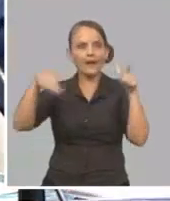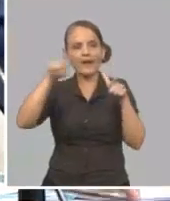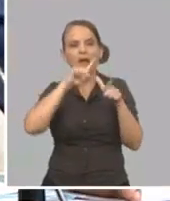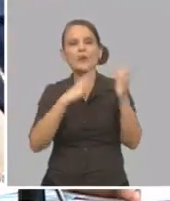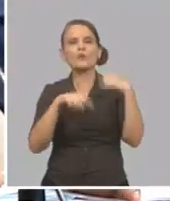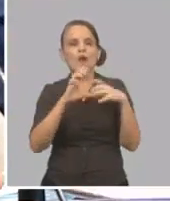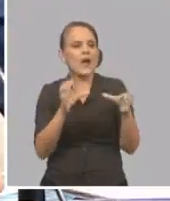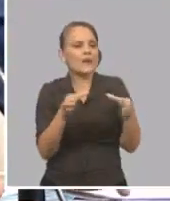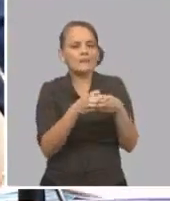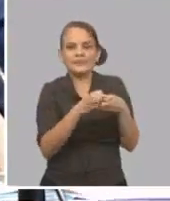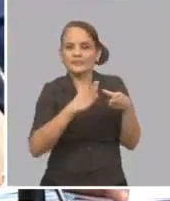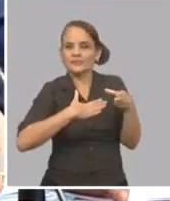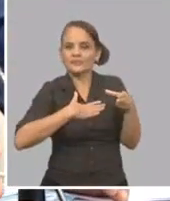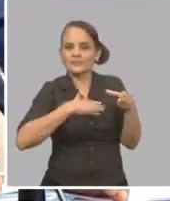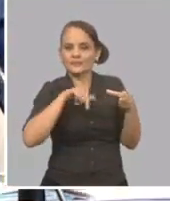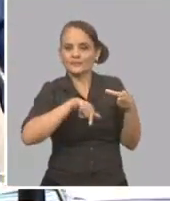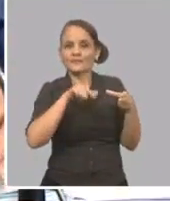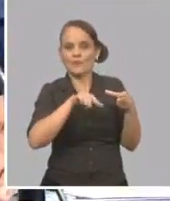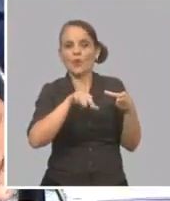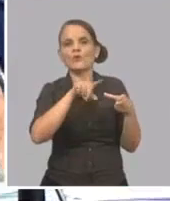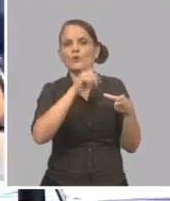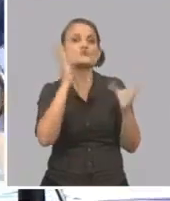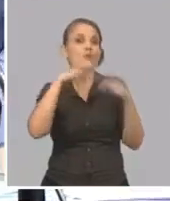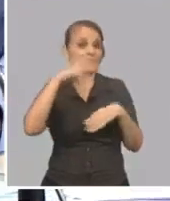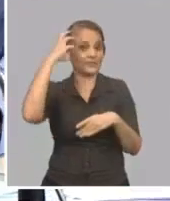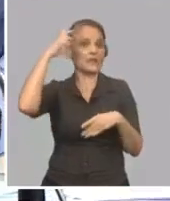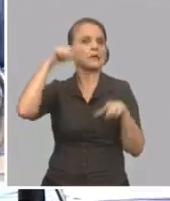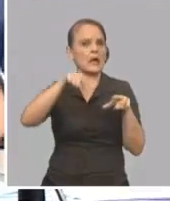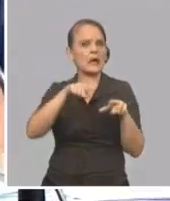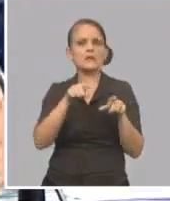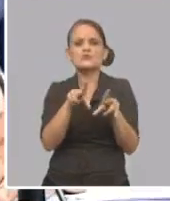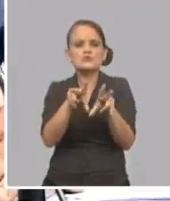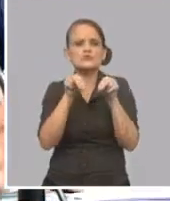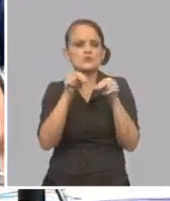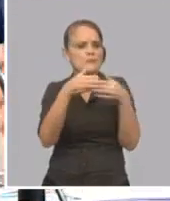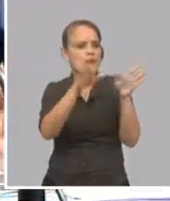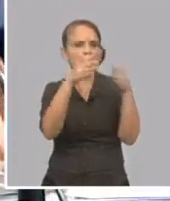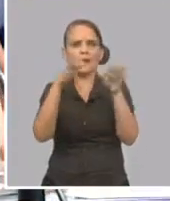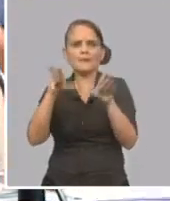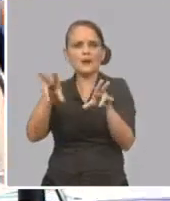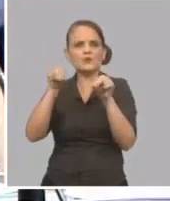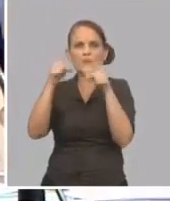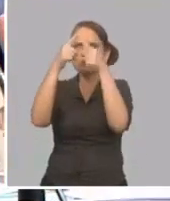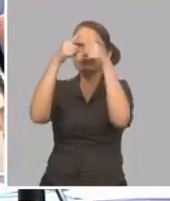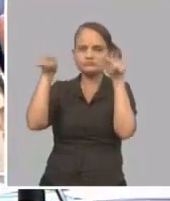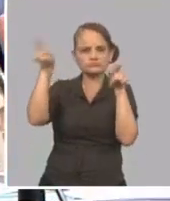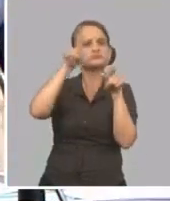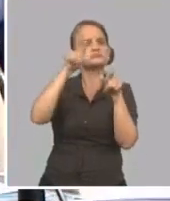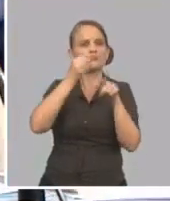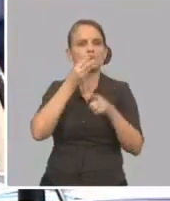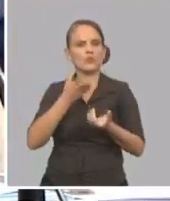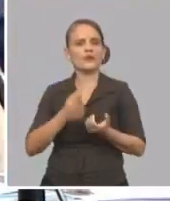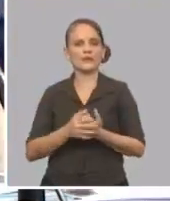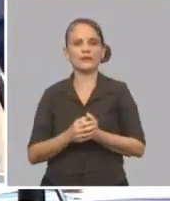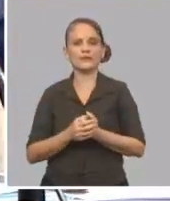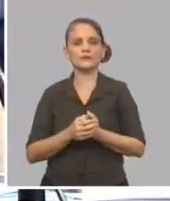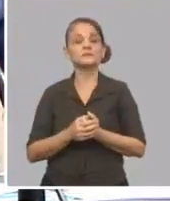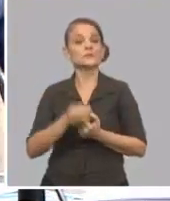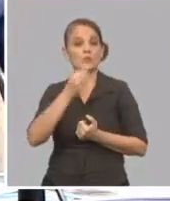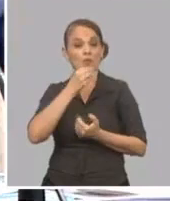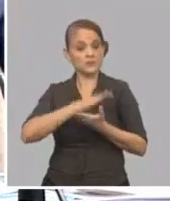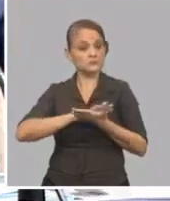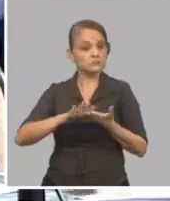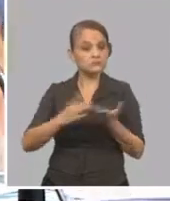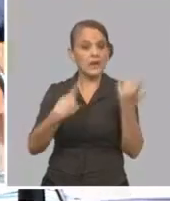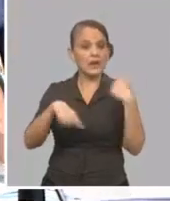cooperativas y otras actividades no estatales en la capital, abrir nuevas cooperativas, facilitar la prestación de servicios